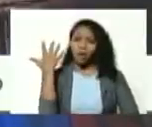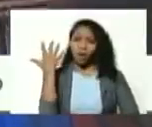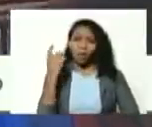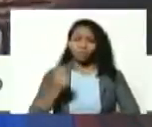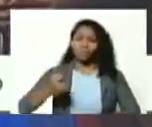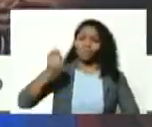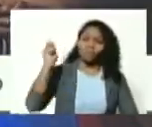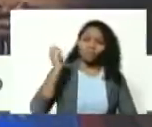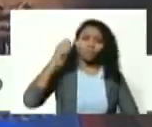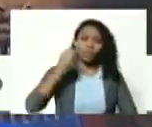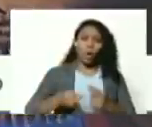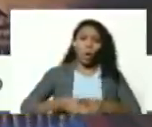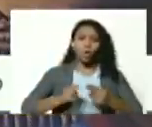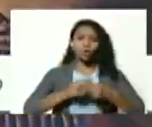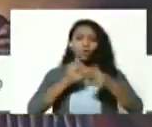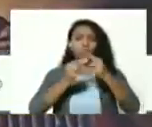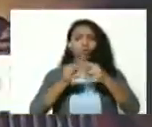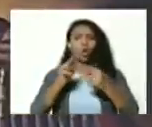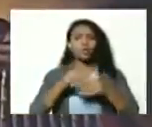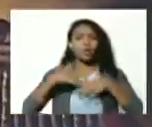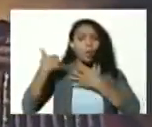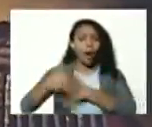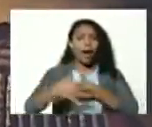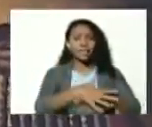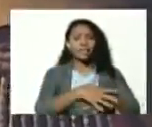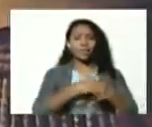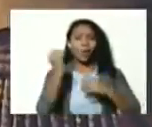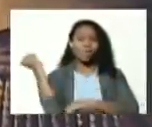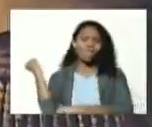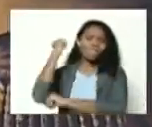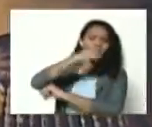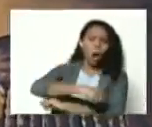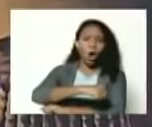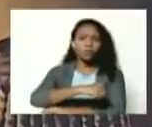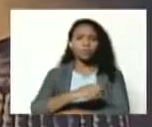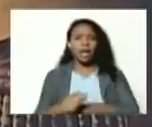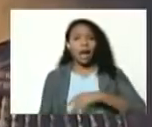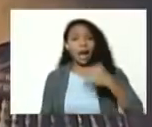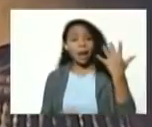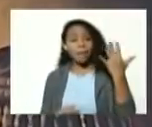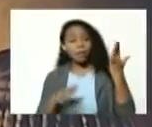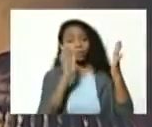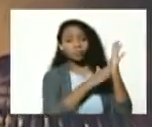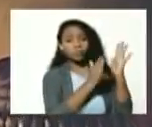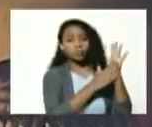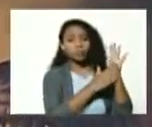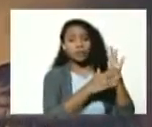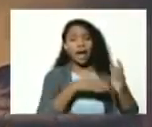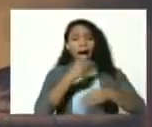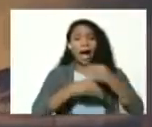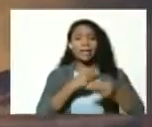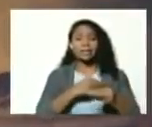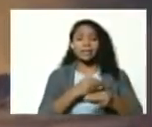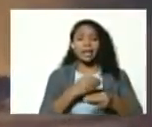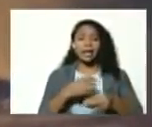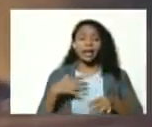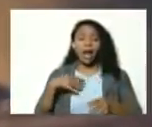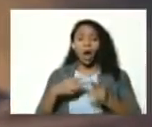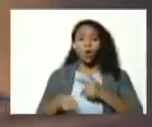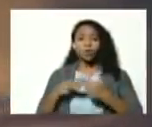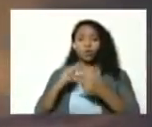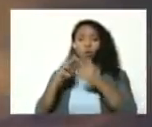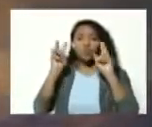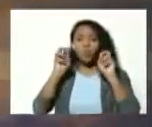riendas de la construcción de un ejército invencible y con la otra mano llevaba las riendas de la construcción de un nuevo